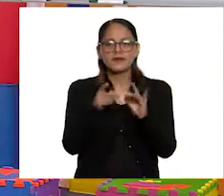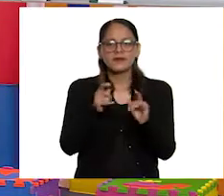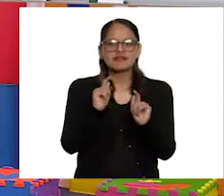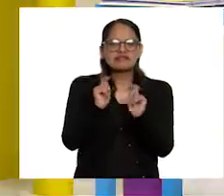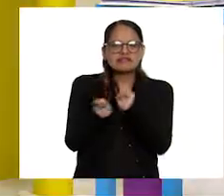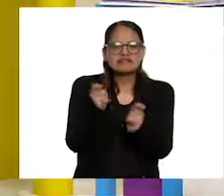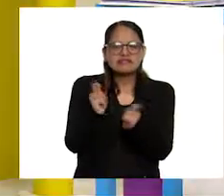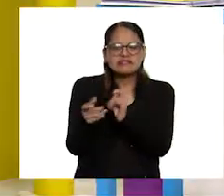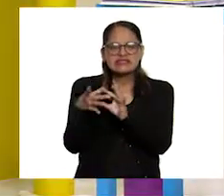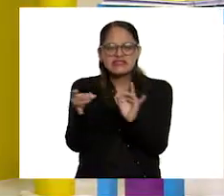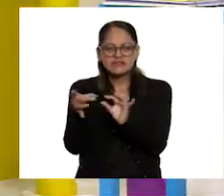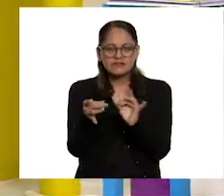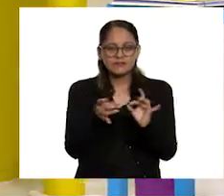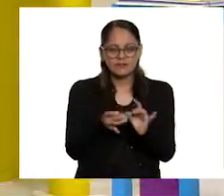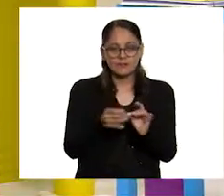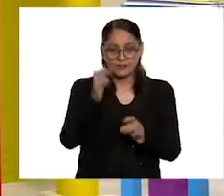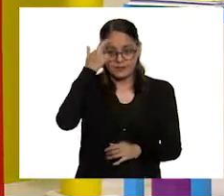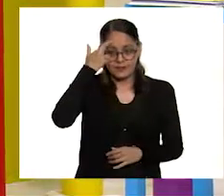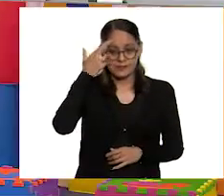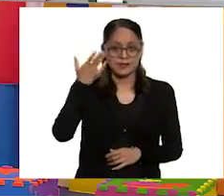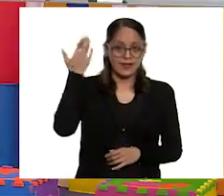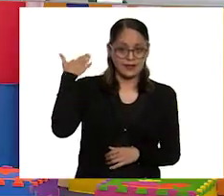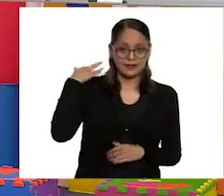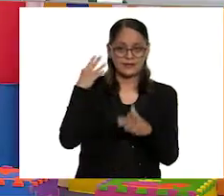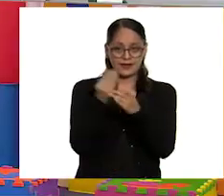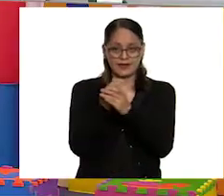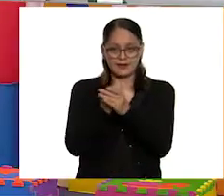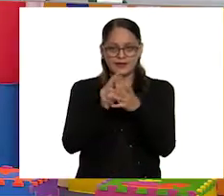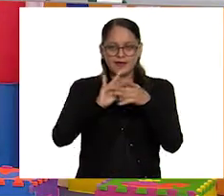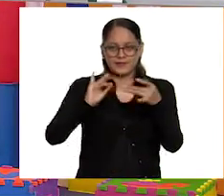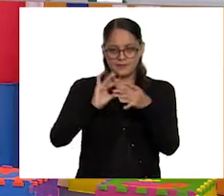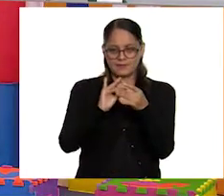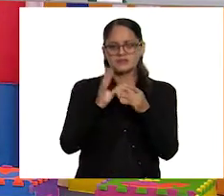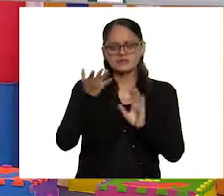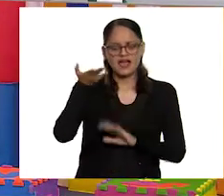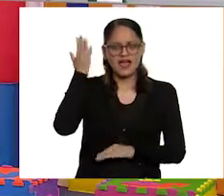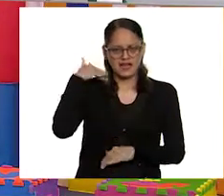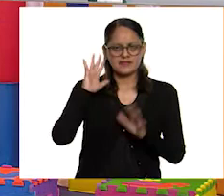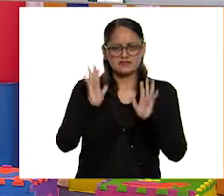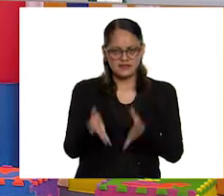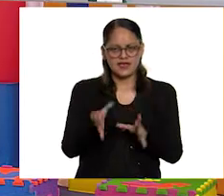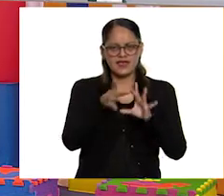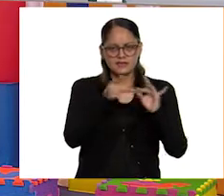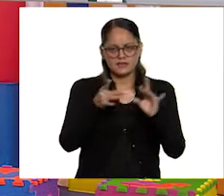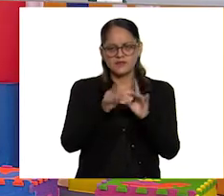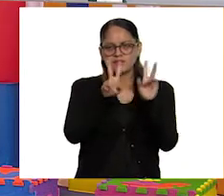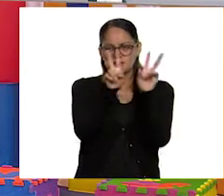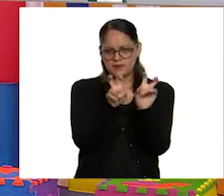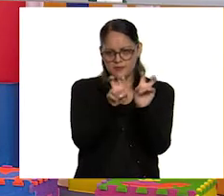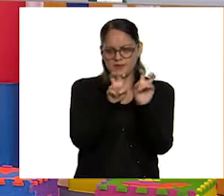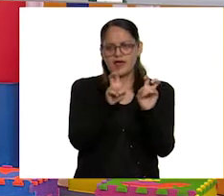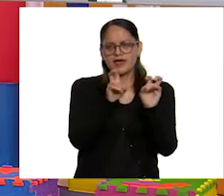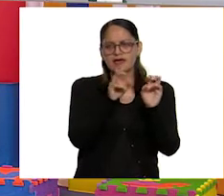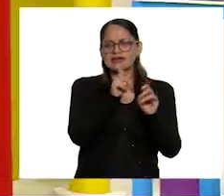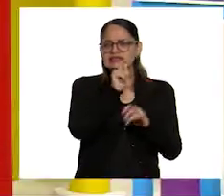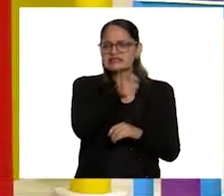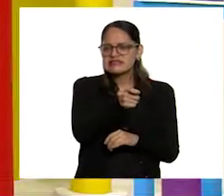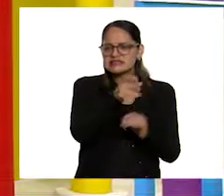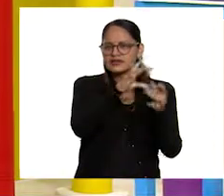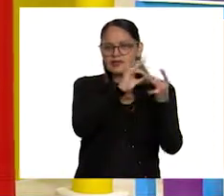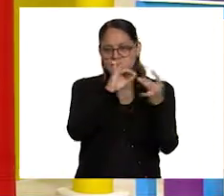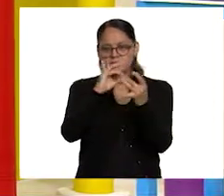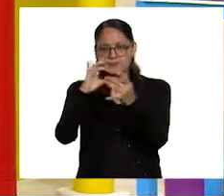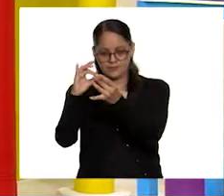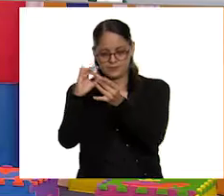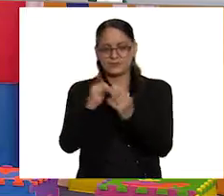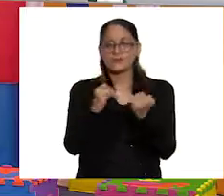descripción. Ajá. Recuerdan que en la clase pasada, clases anteriores, ya habíamos empezado con la descripción. Claro, tienes toda la razón. El día de